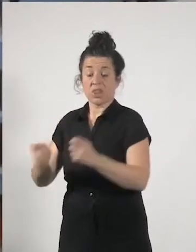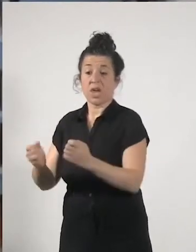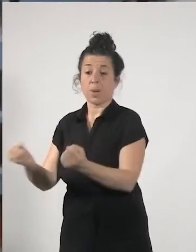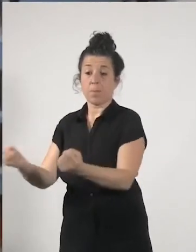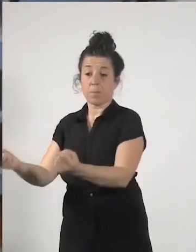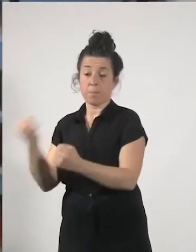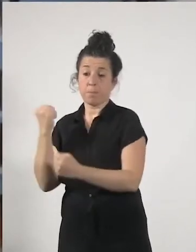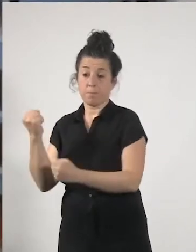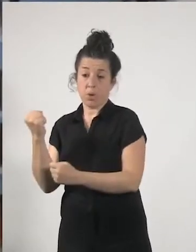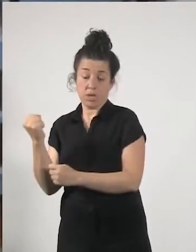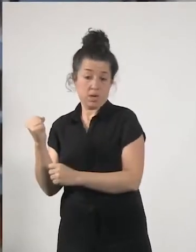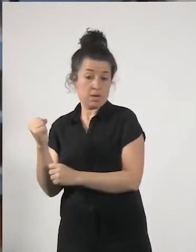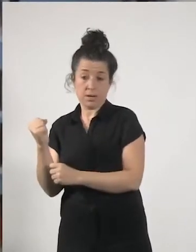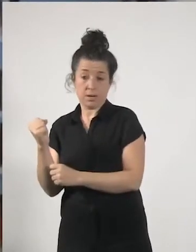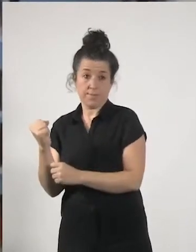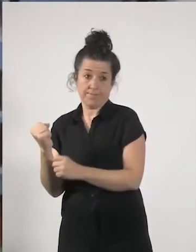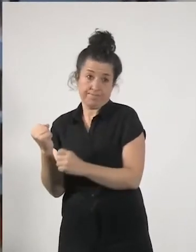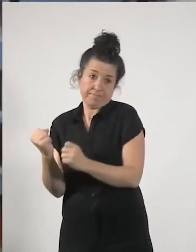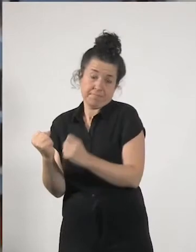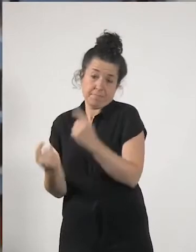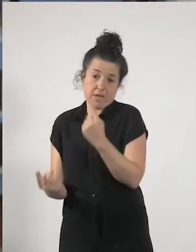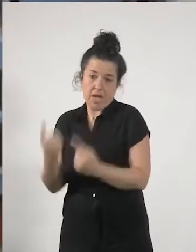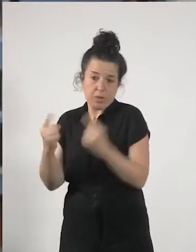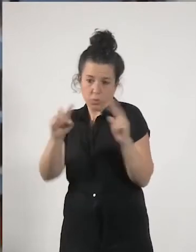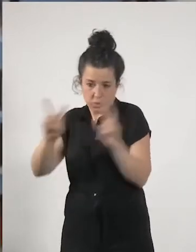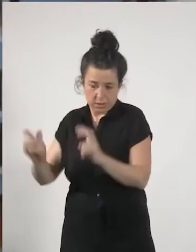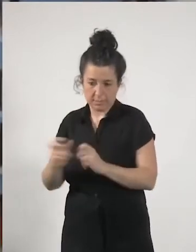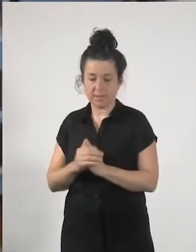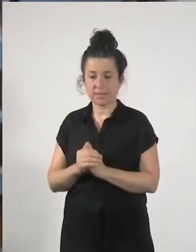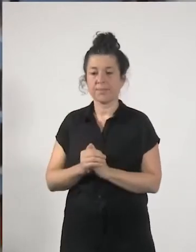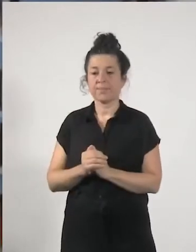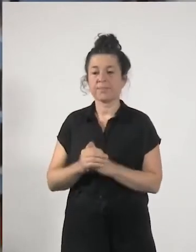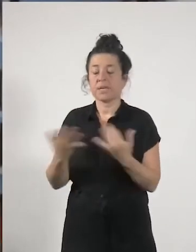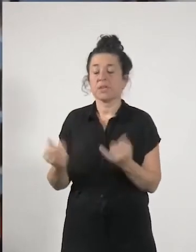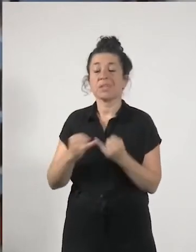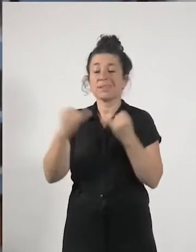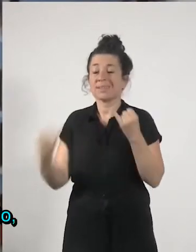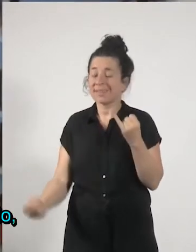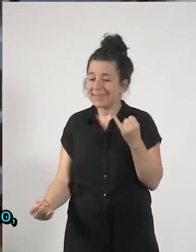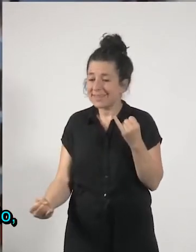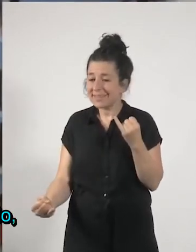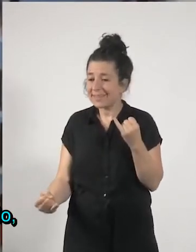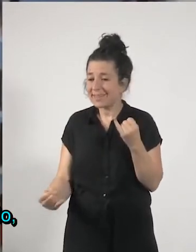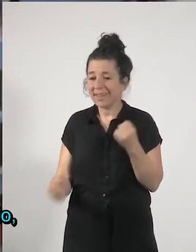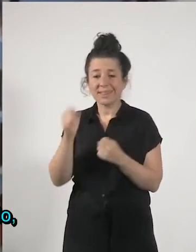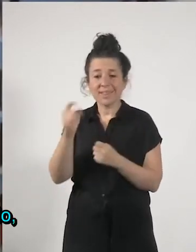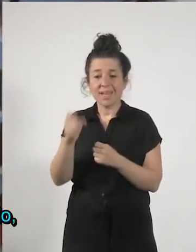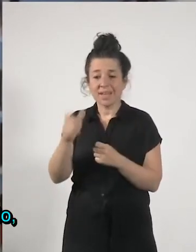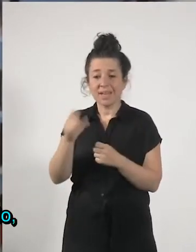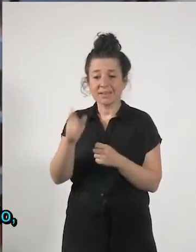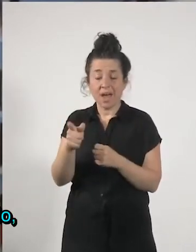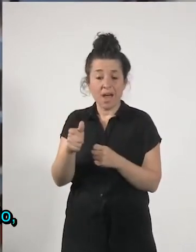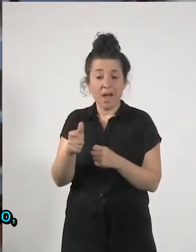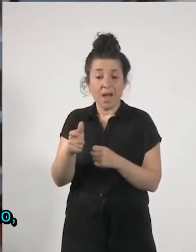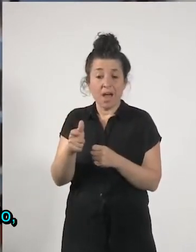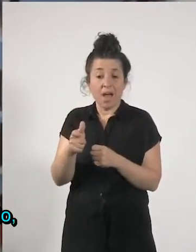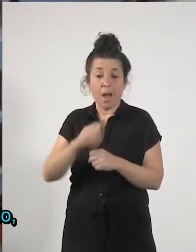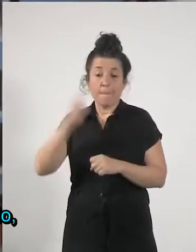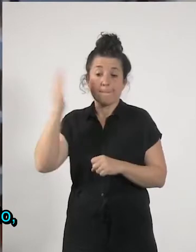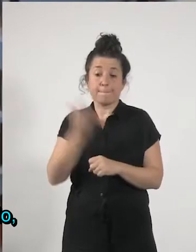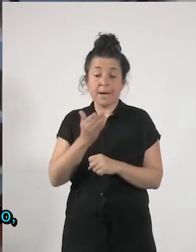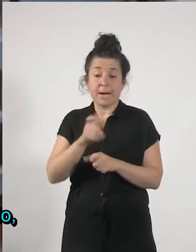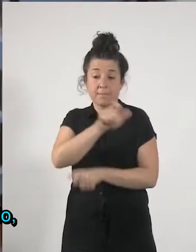cuestiones ¿no? entonces las crisis afectan sobre todo en general a la gente que está más en precario